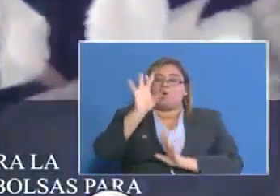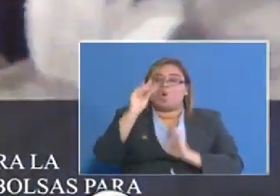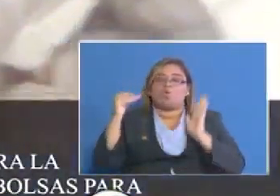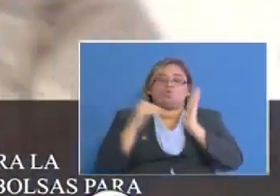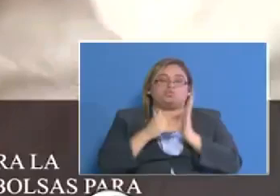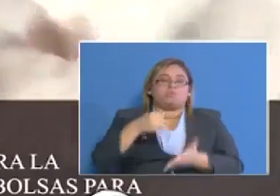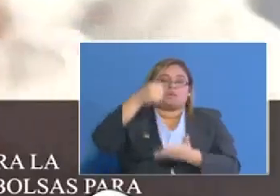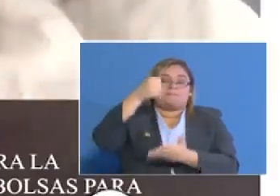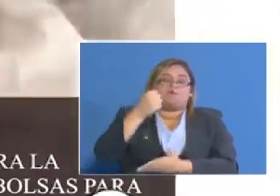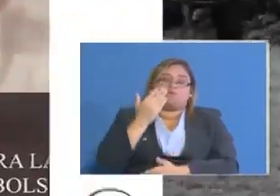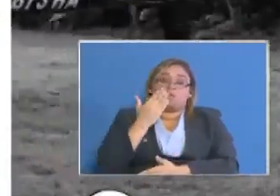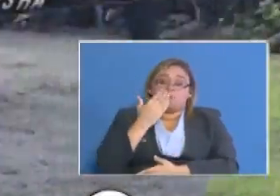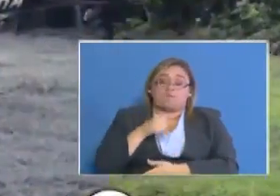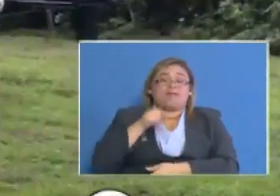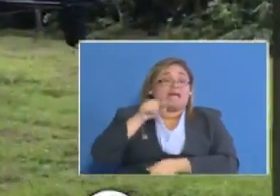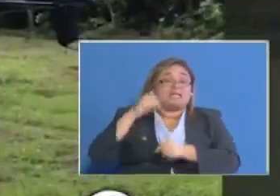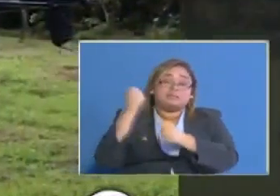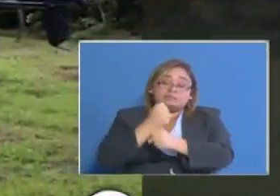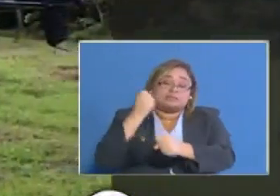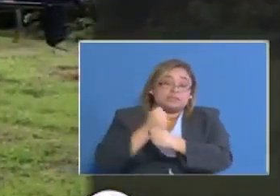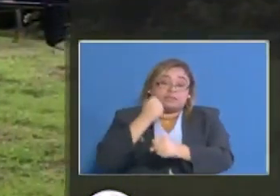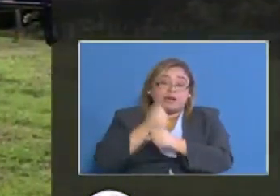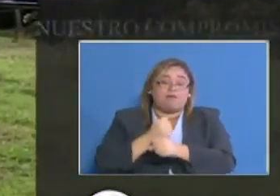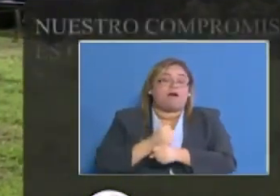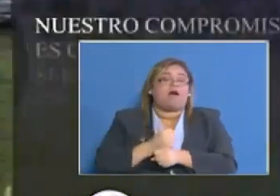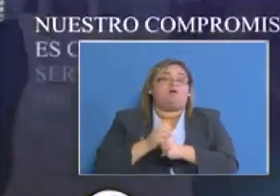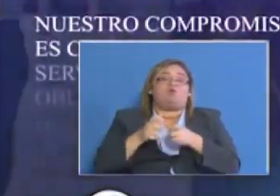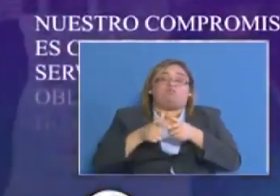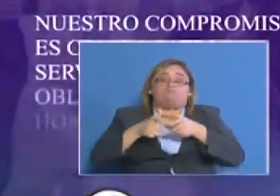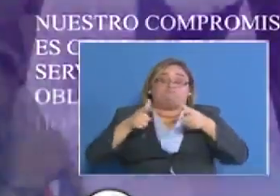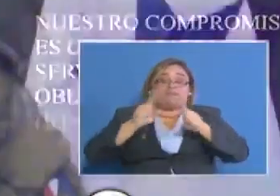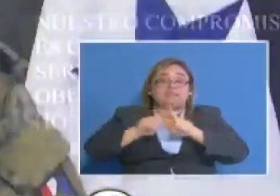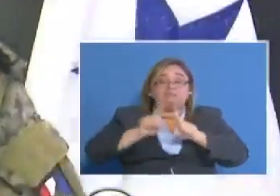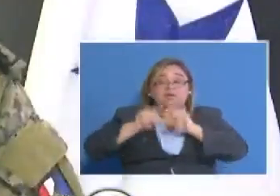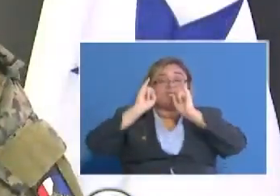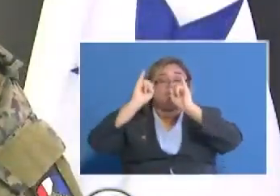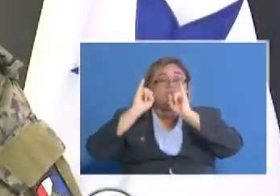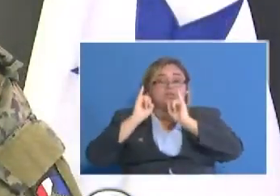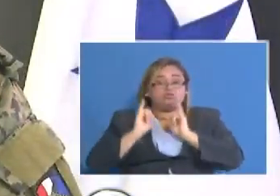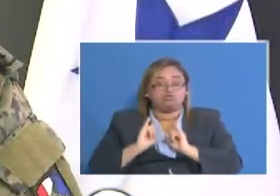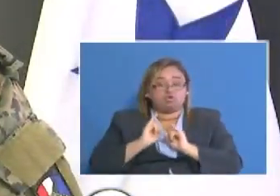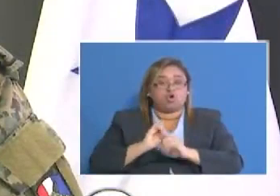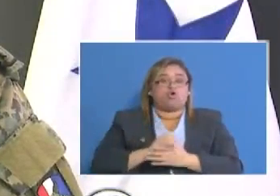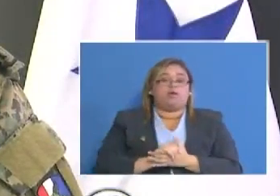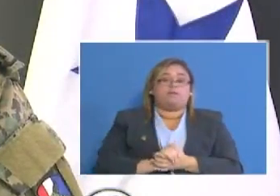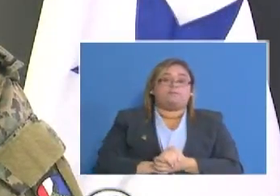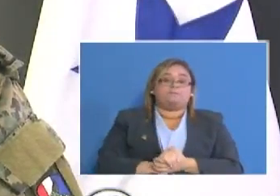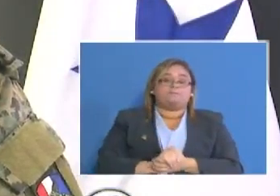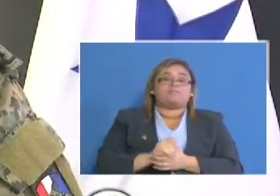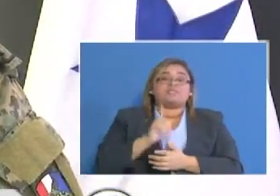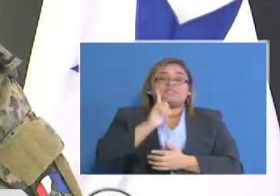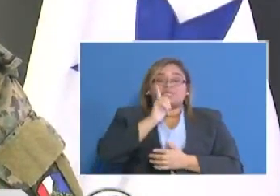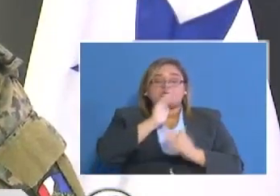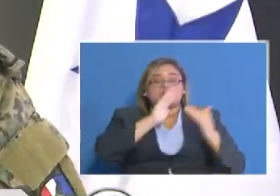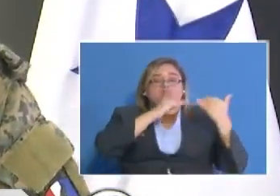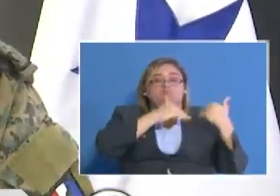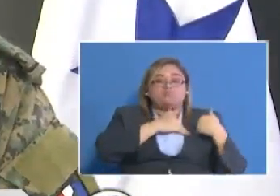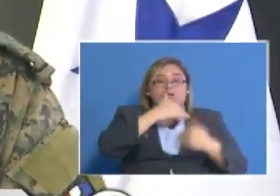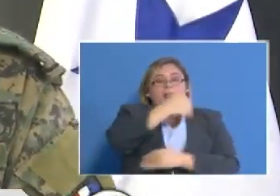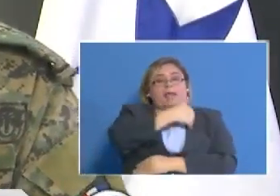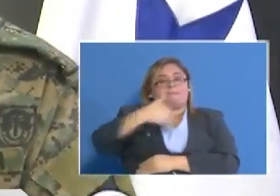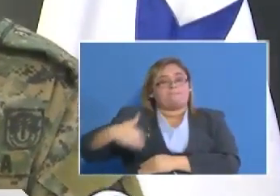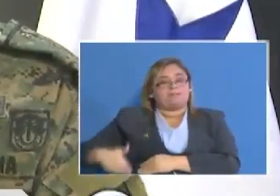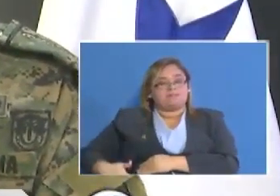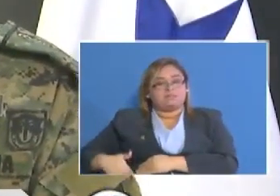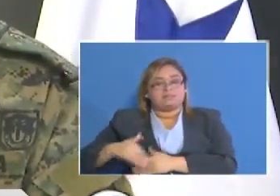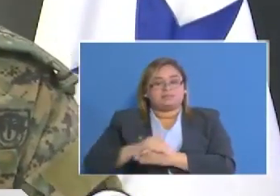este trabajo que ha representado un esfuerzo interinstitucional dirigido en su mayoría desde la presidencia de la república